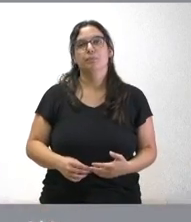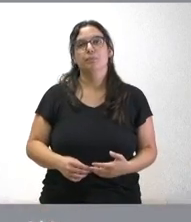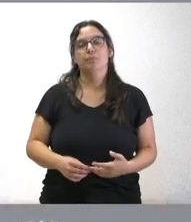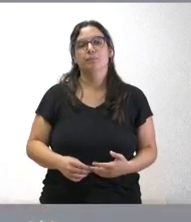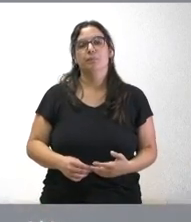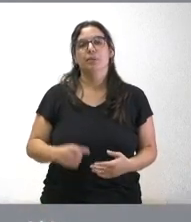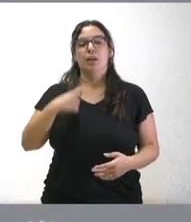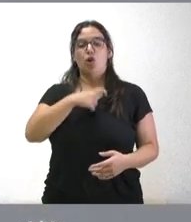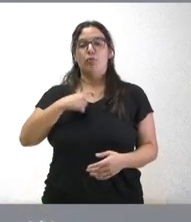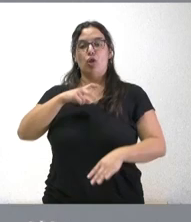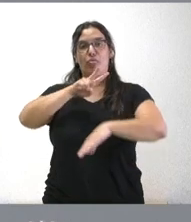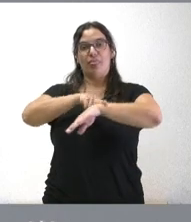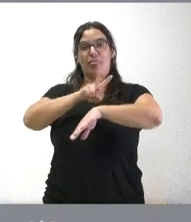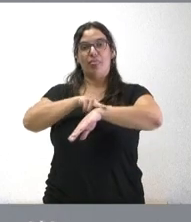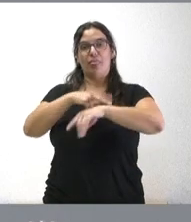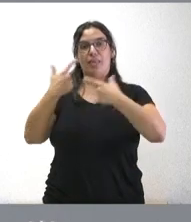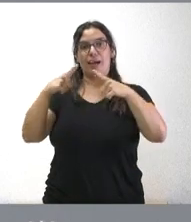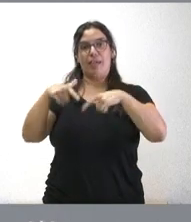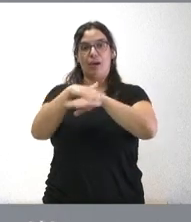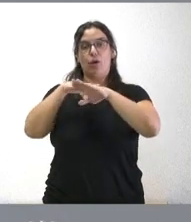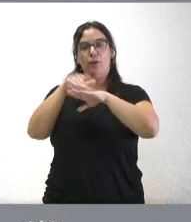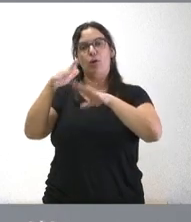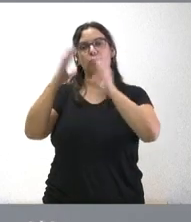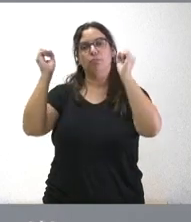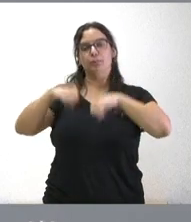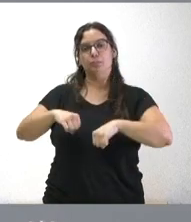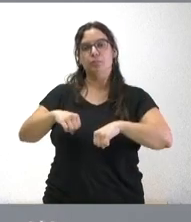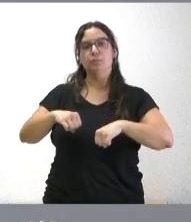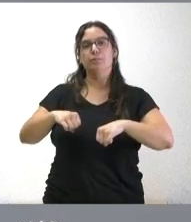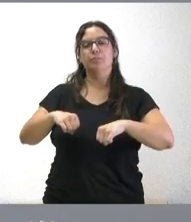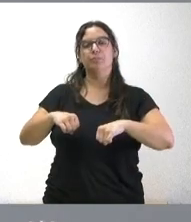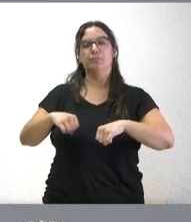comisión delegada del Gobierno se ha aprobado una